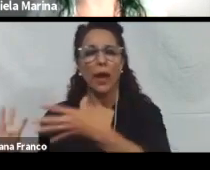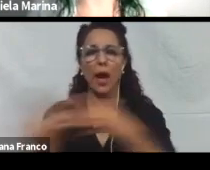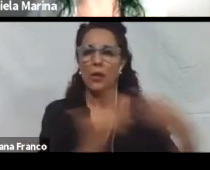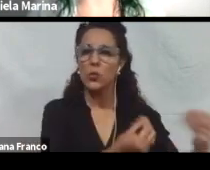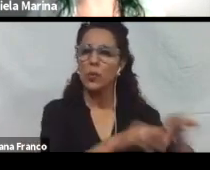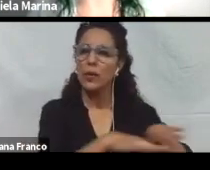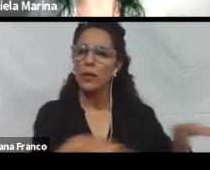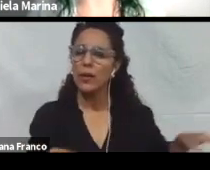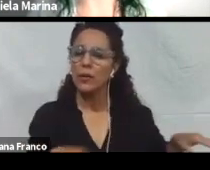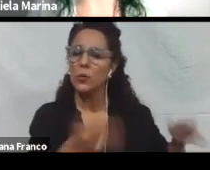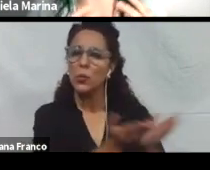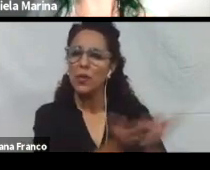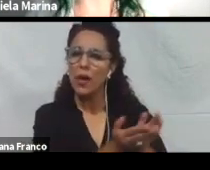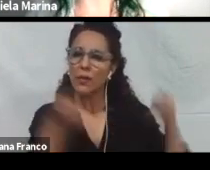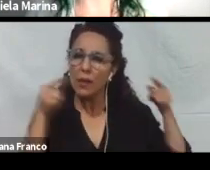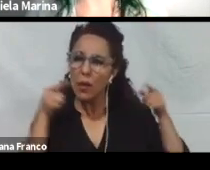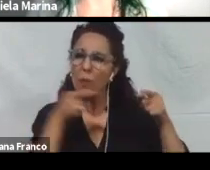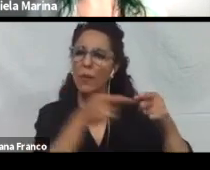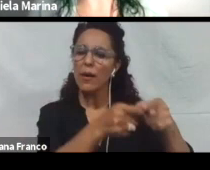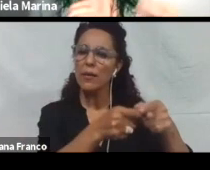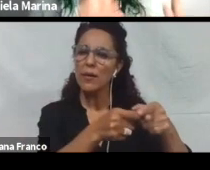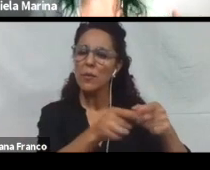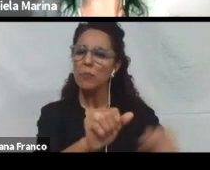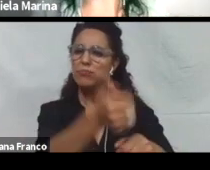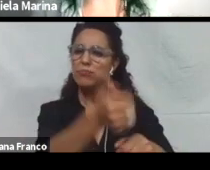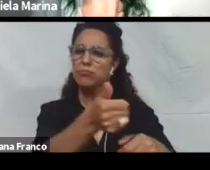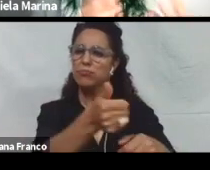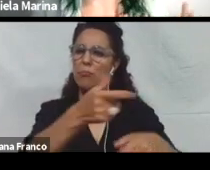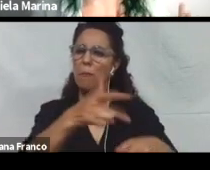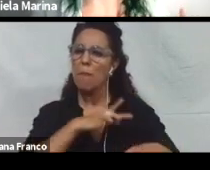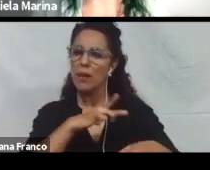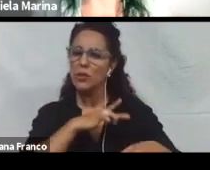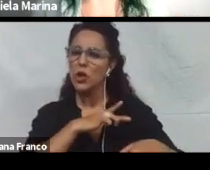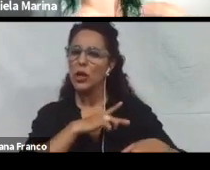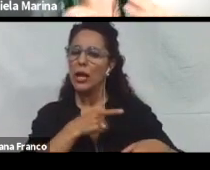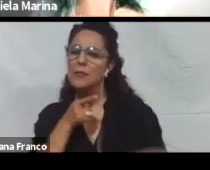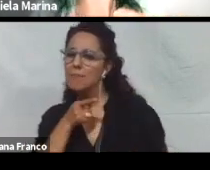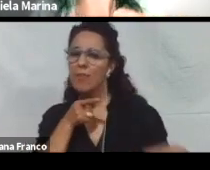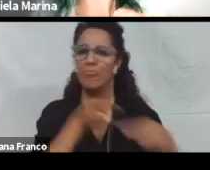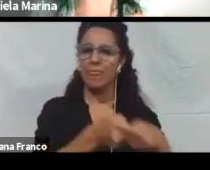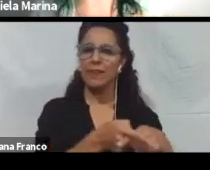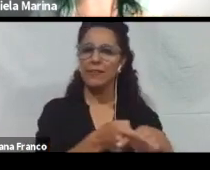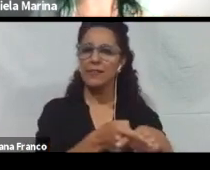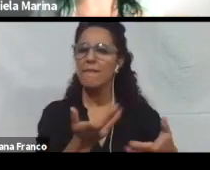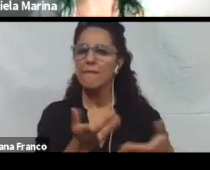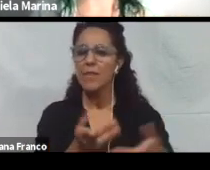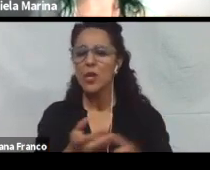a establecer metas personales que supongan un reto, un desafío, pero que a la vez sean